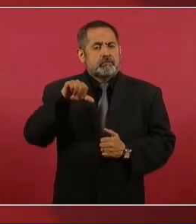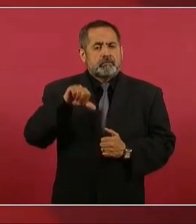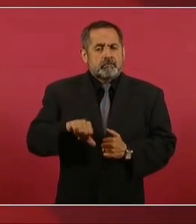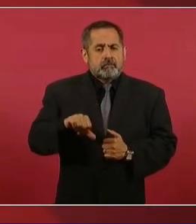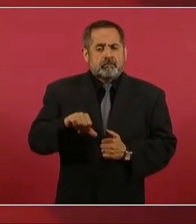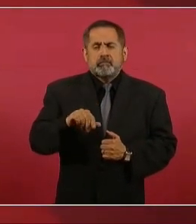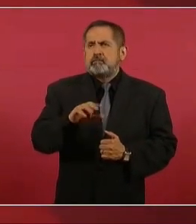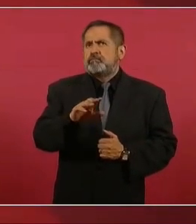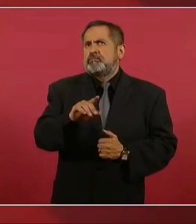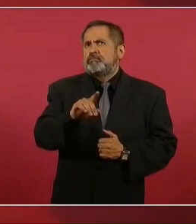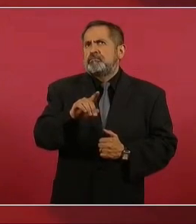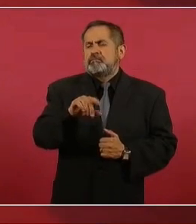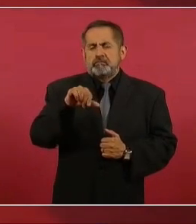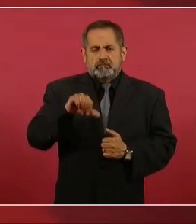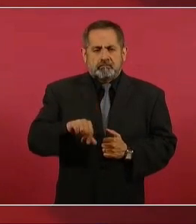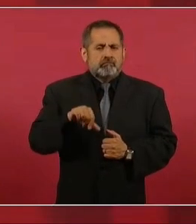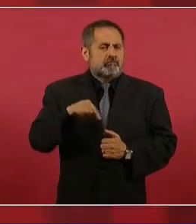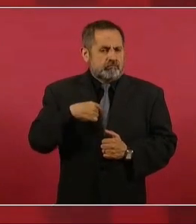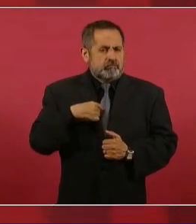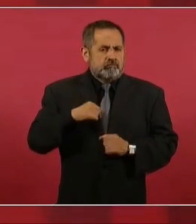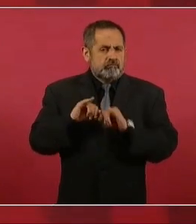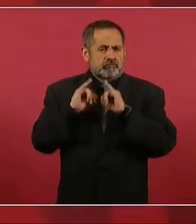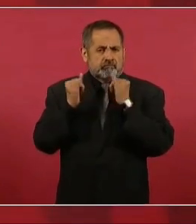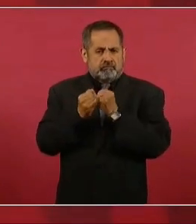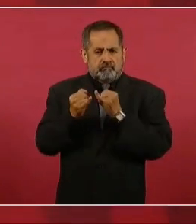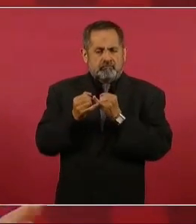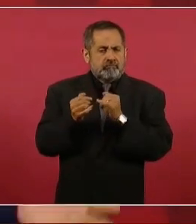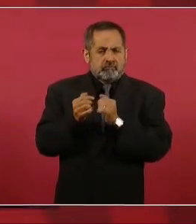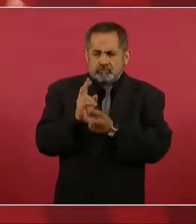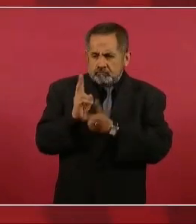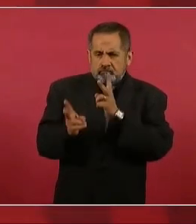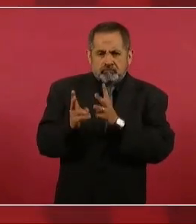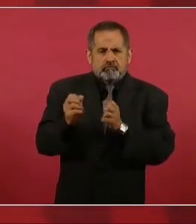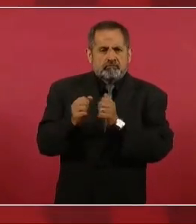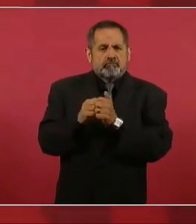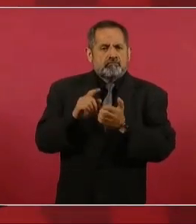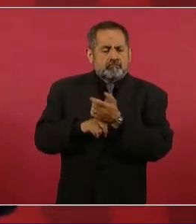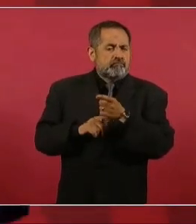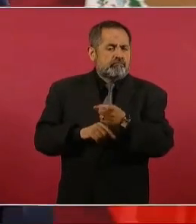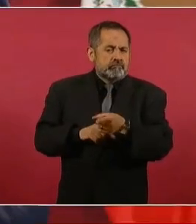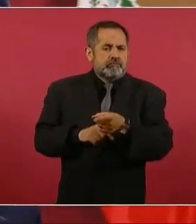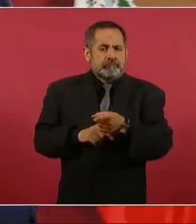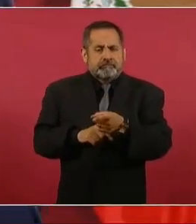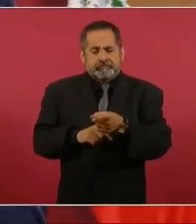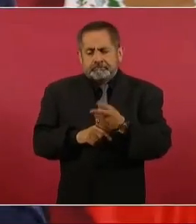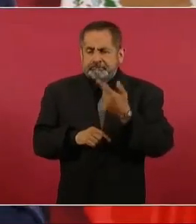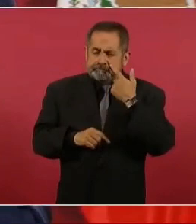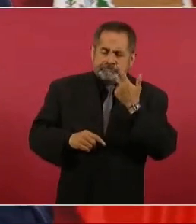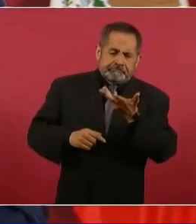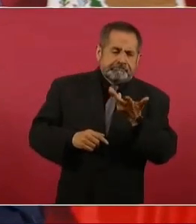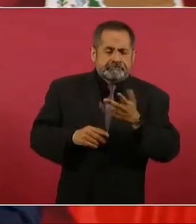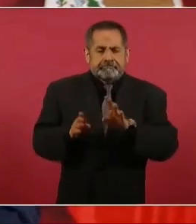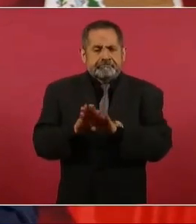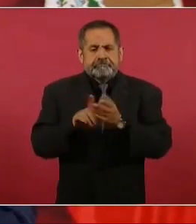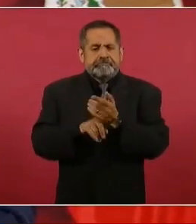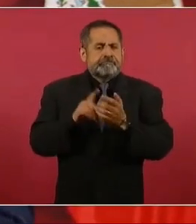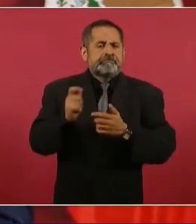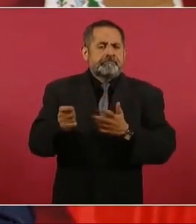Hoy tengo una reunión para ver lo que